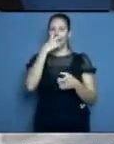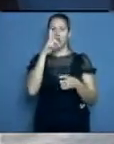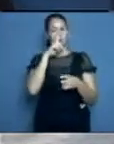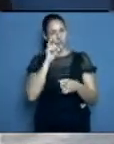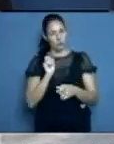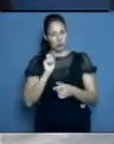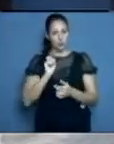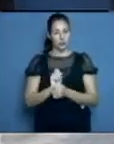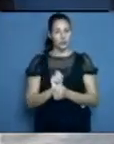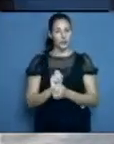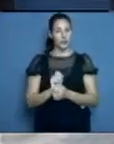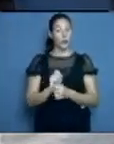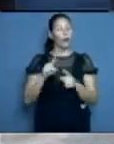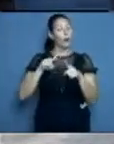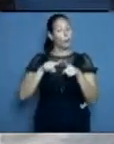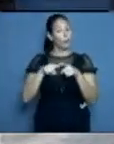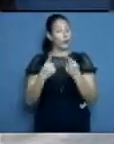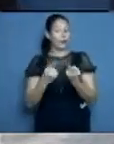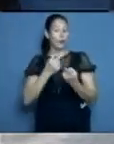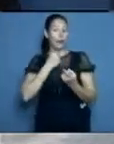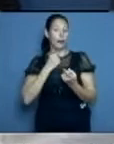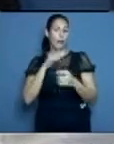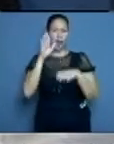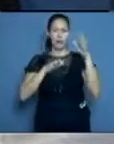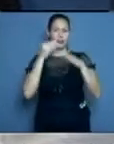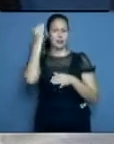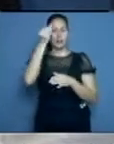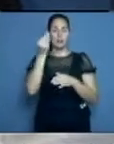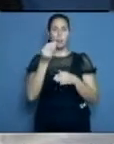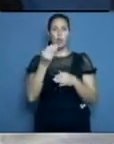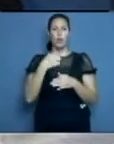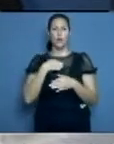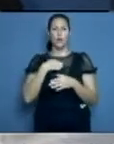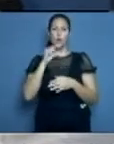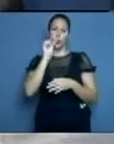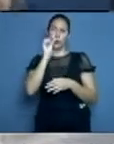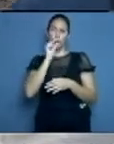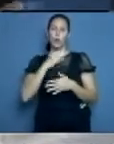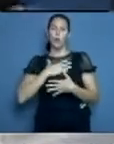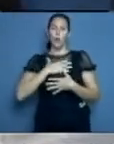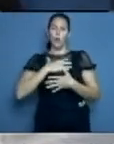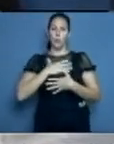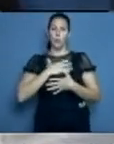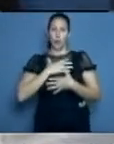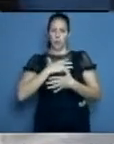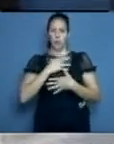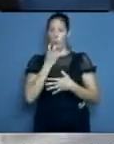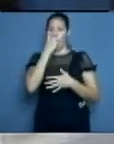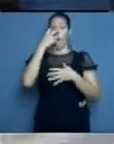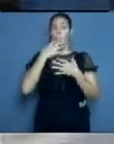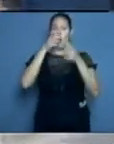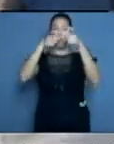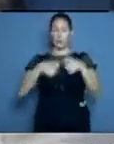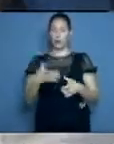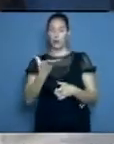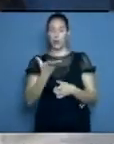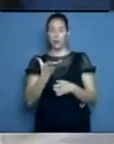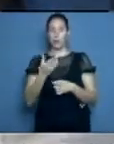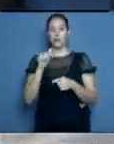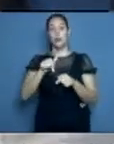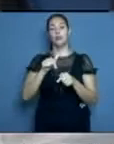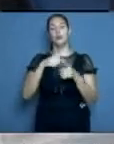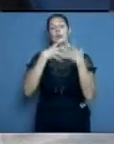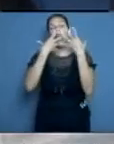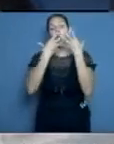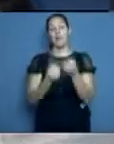porque buscando quizás aliviar un problema podemos causar un daño adicional. Por lo tanto, los